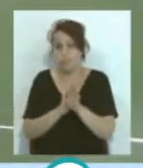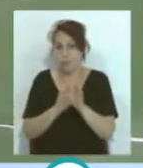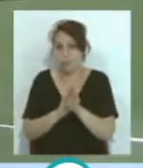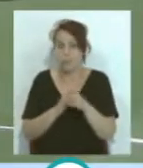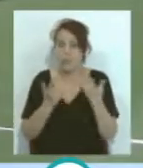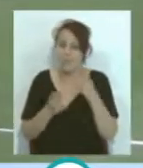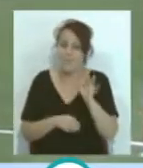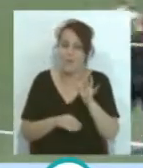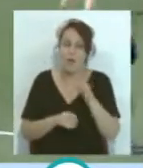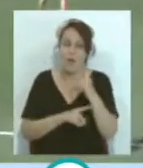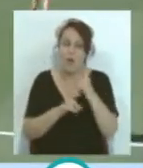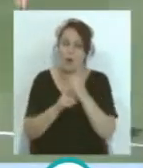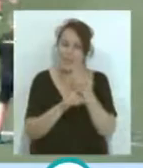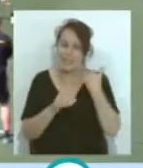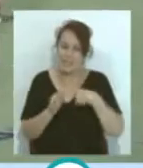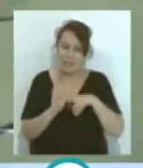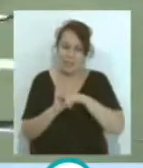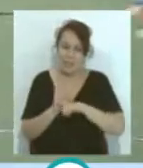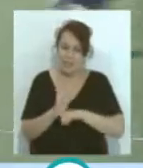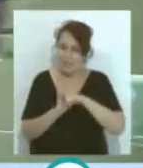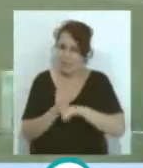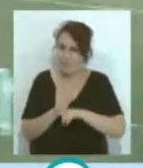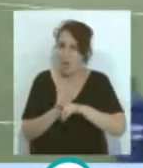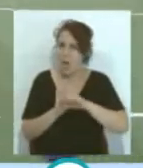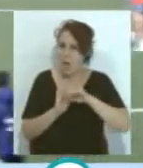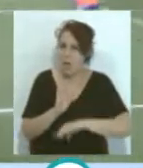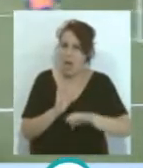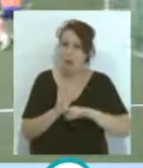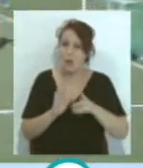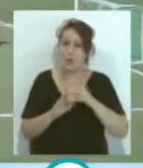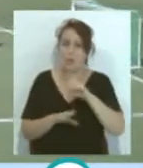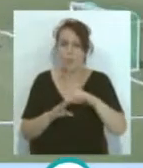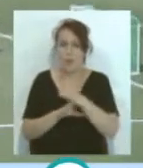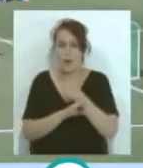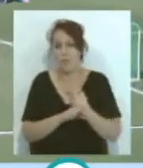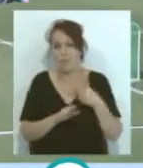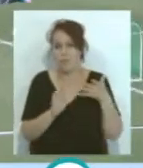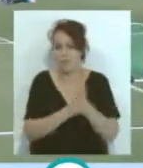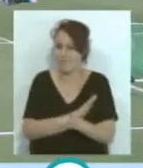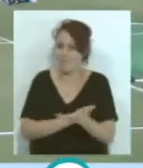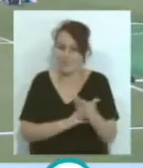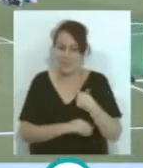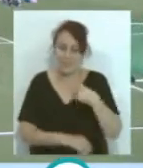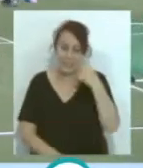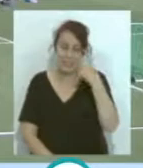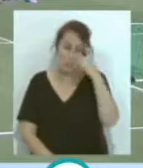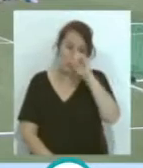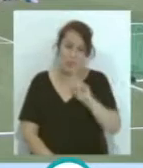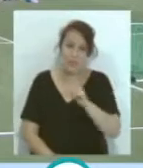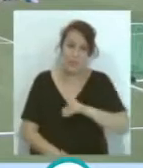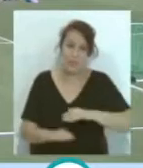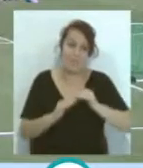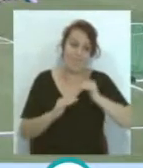rivales que ya están en esa parte baja de la tabla... ...que se está jugando la permanencia... ...los que ya puedes ir a lo mejor sondeando las posibilidades... ...en caso de que